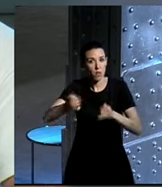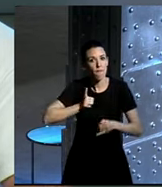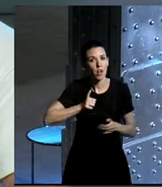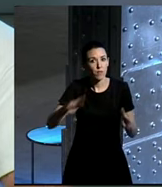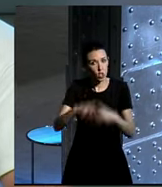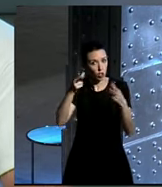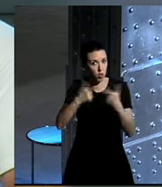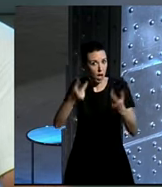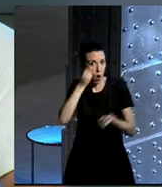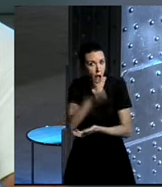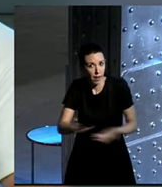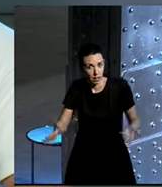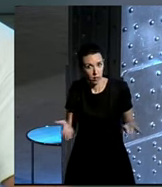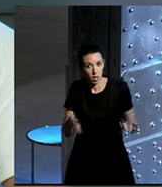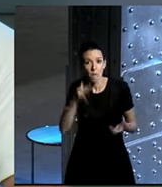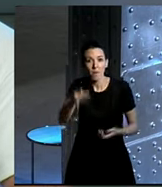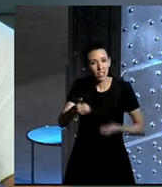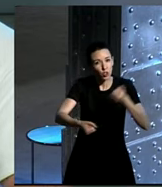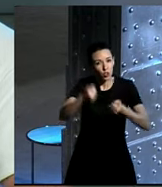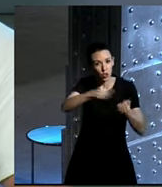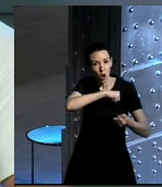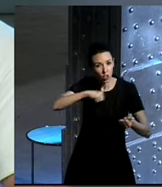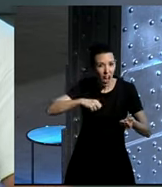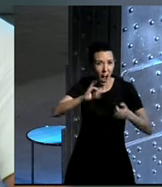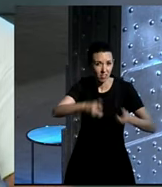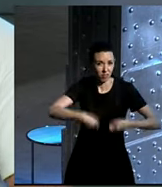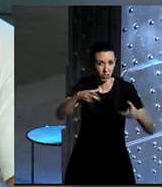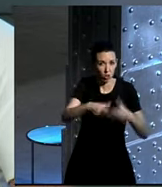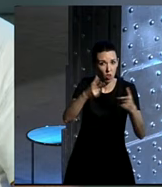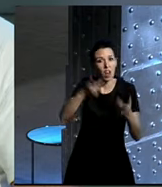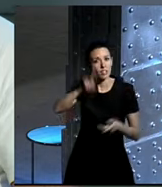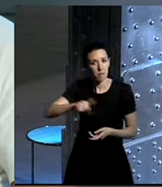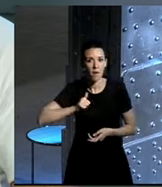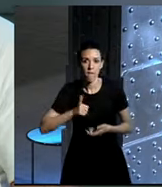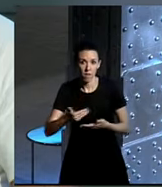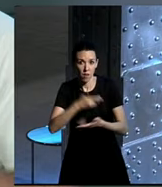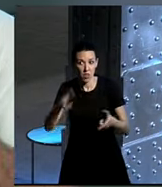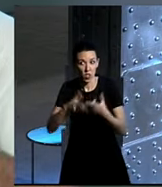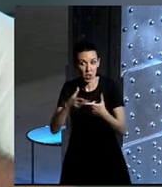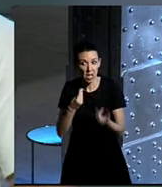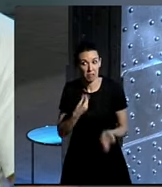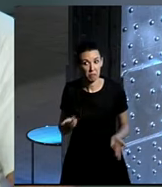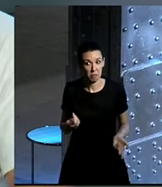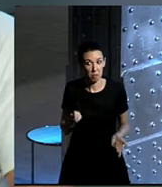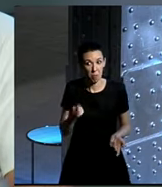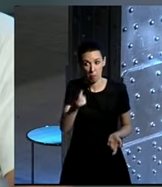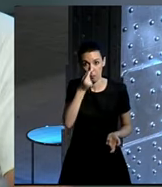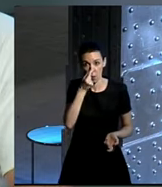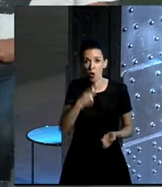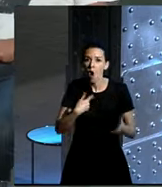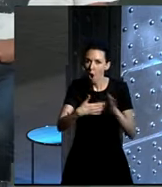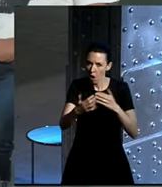costes sociales. Y, sin embargo, el coche privado tiene costes sociales y beneficios sociales. Yo no se los veo muchos. Y tengo coche y soy conductor.